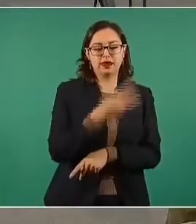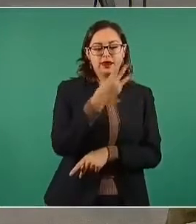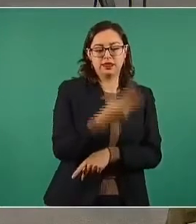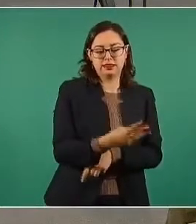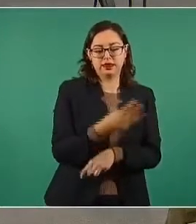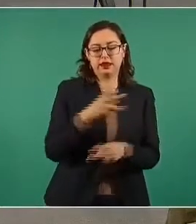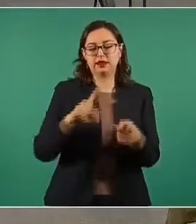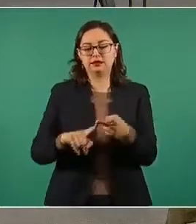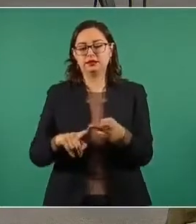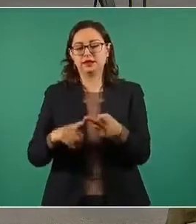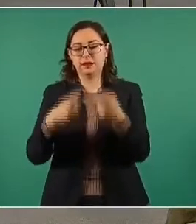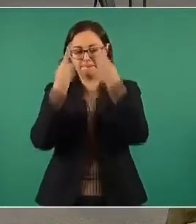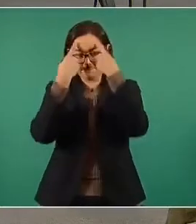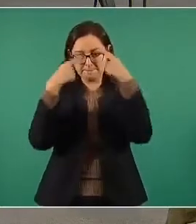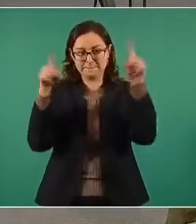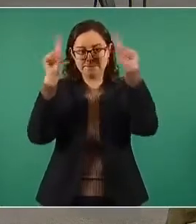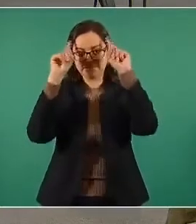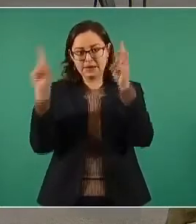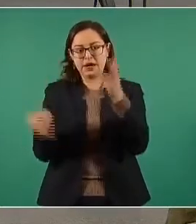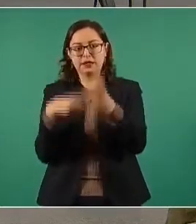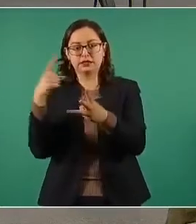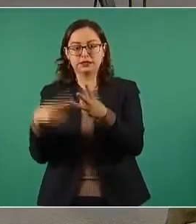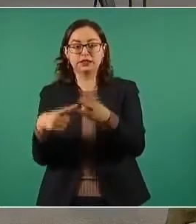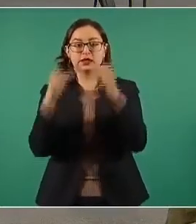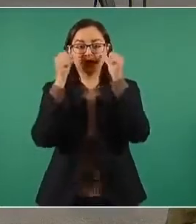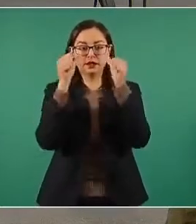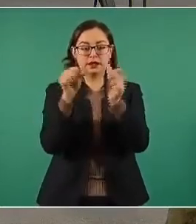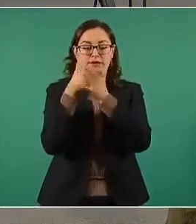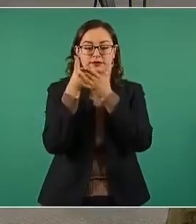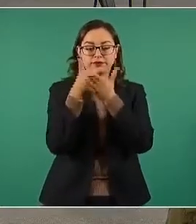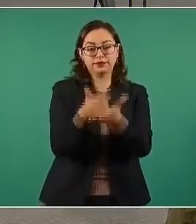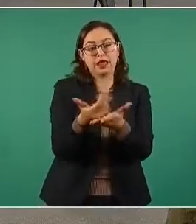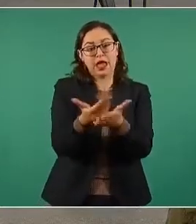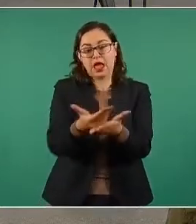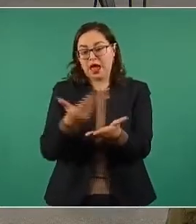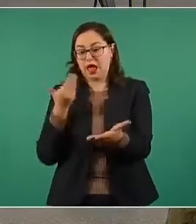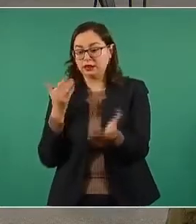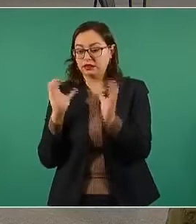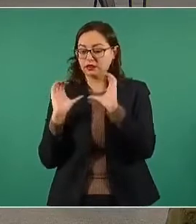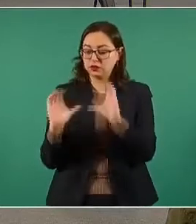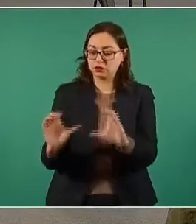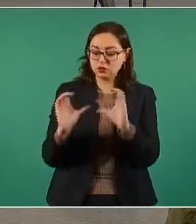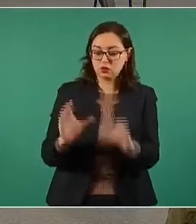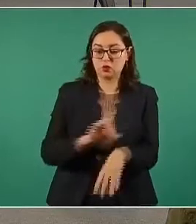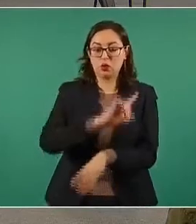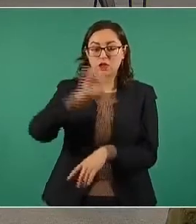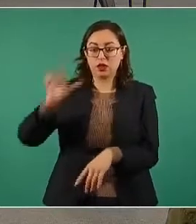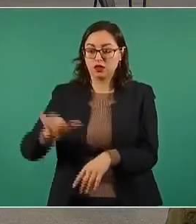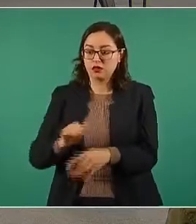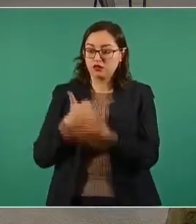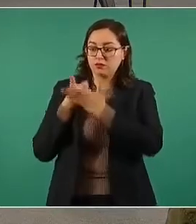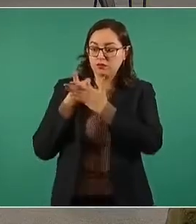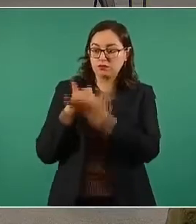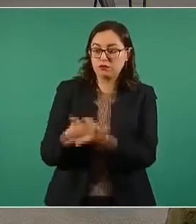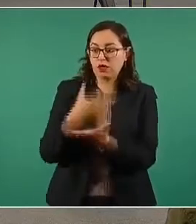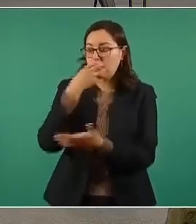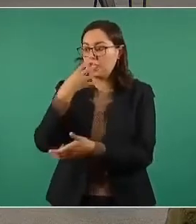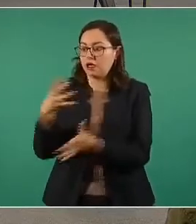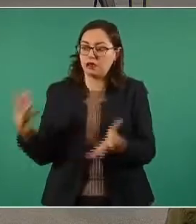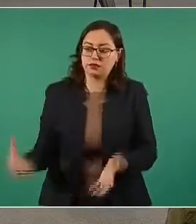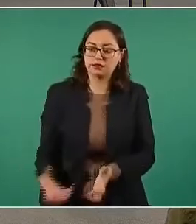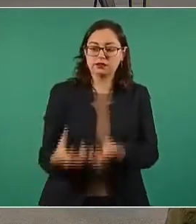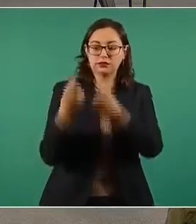Asistencia, respectivamente, en sus fases de prevención, auxilio y recuperación. Asimismo,